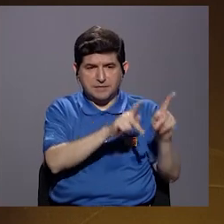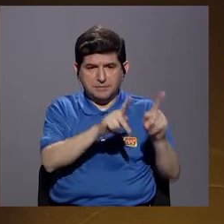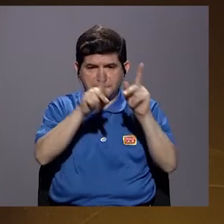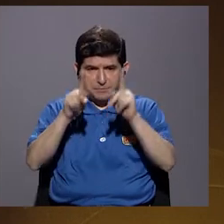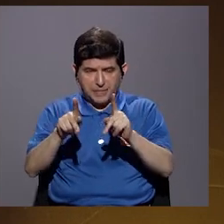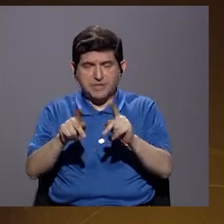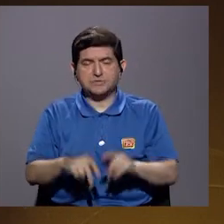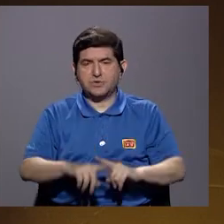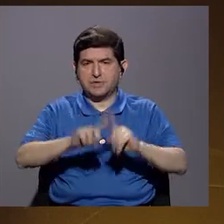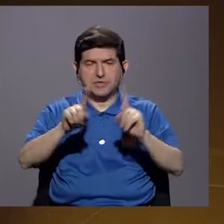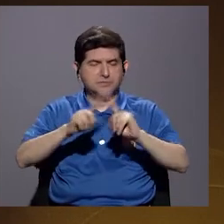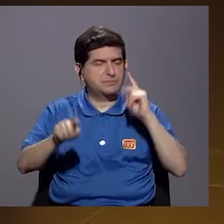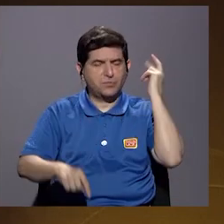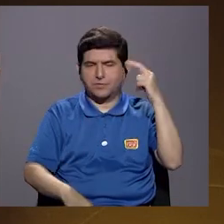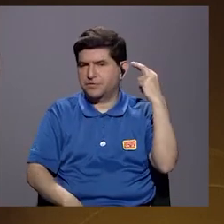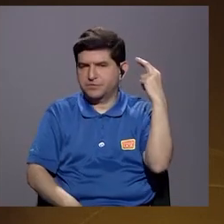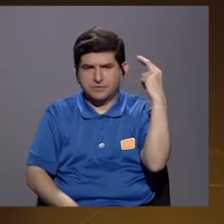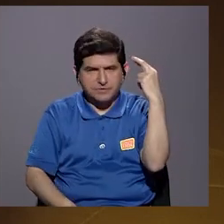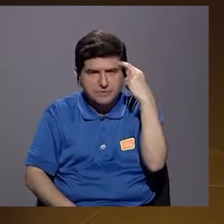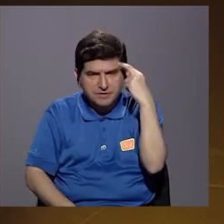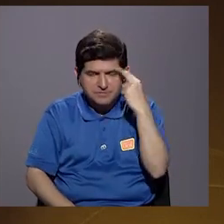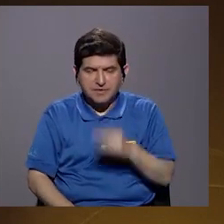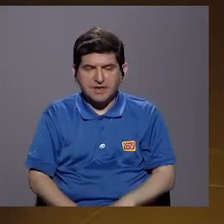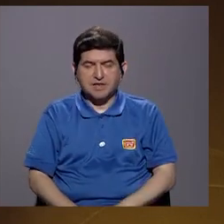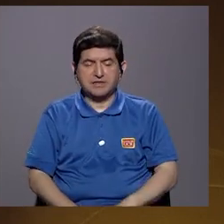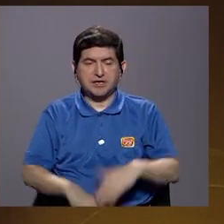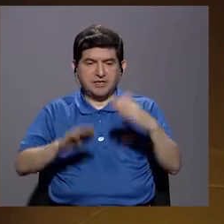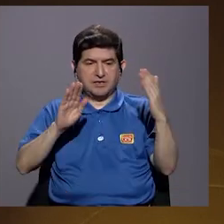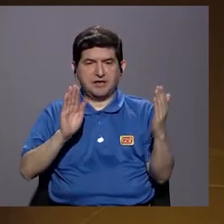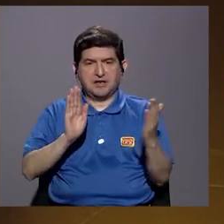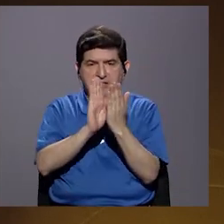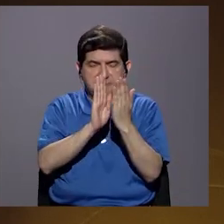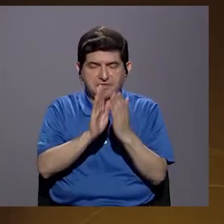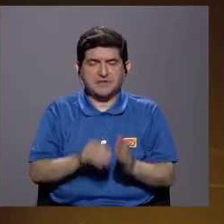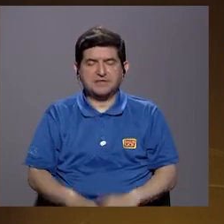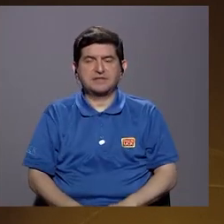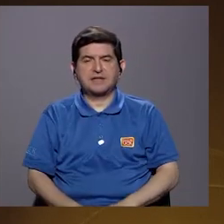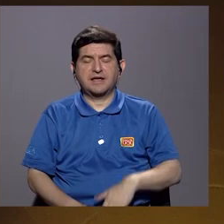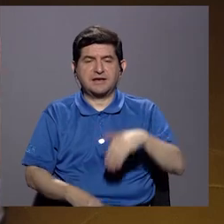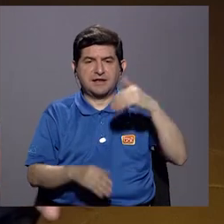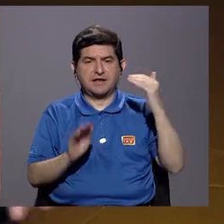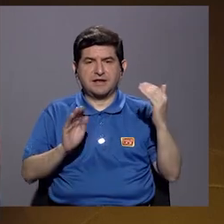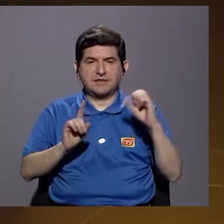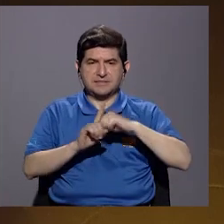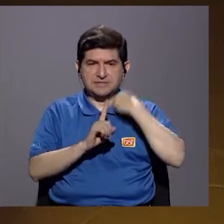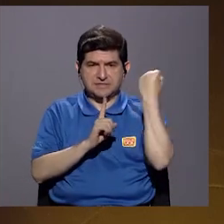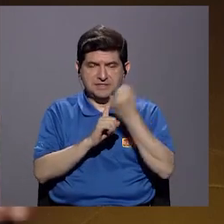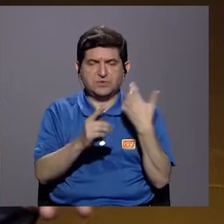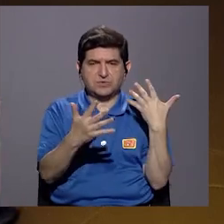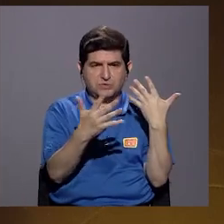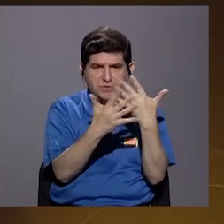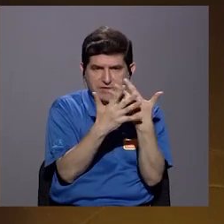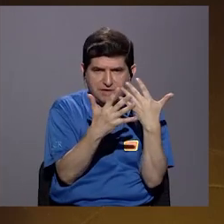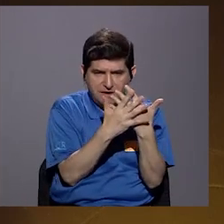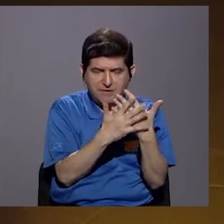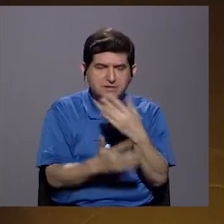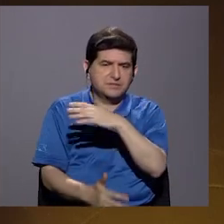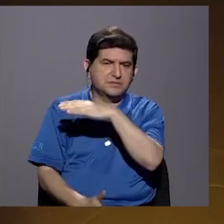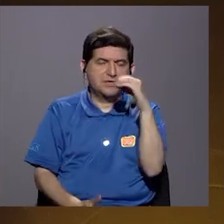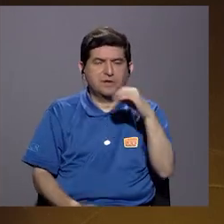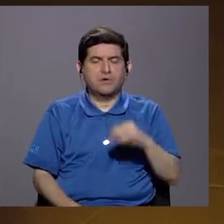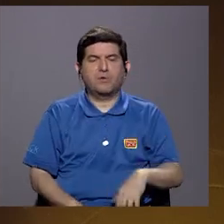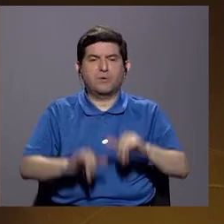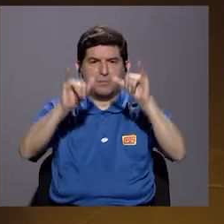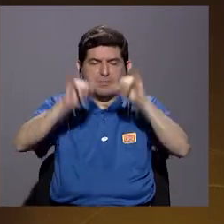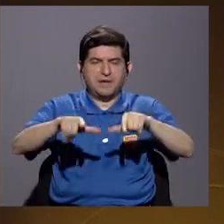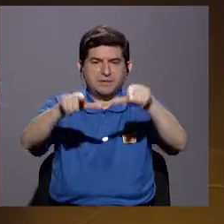las personas que por una u otra razón tienen que llegar a internarse en cárceles o